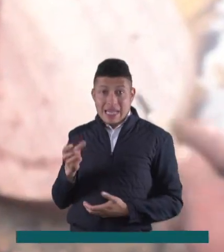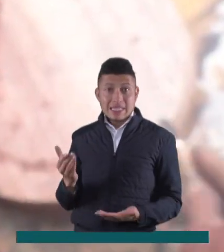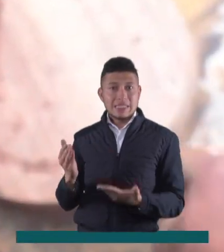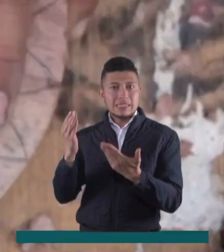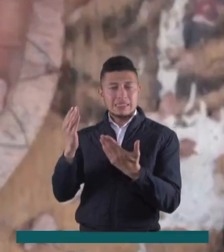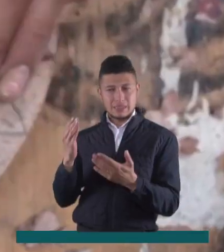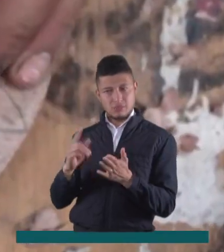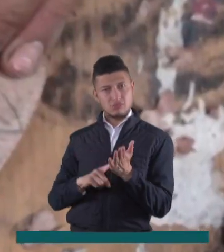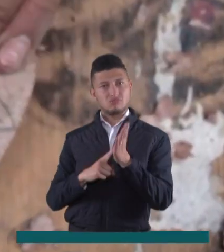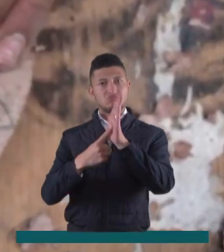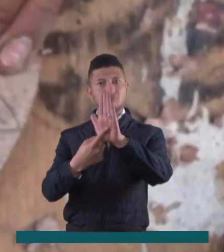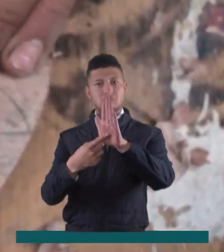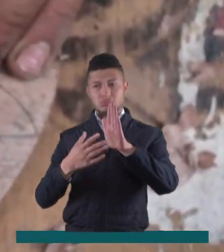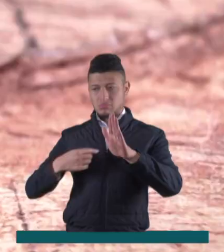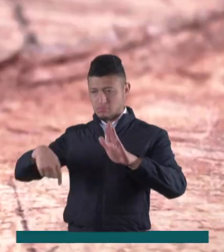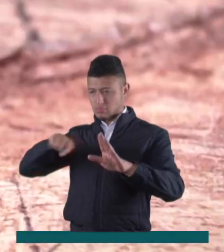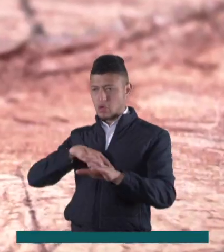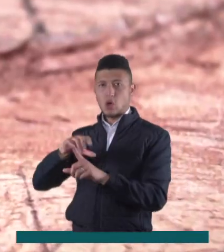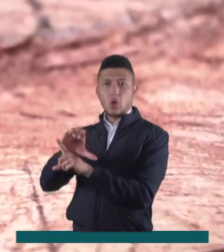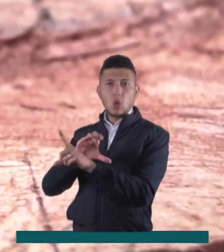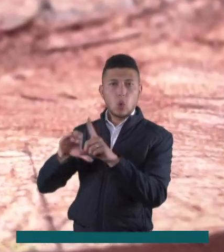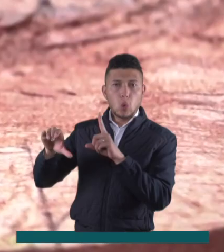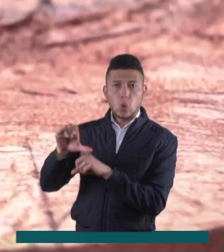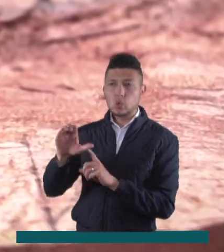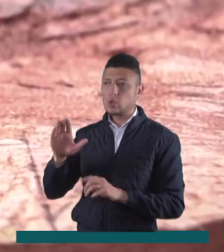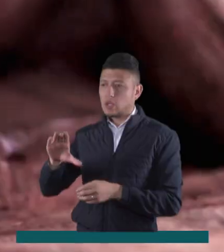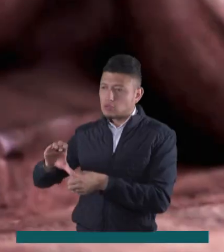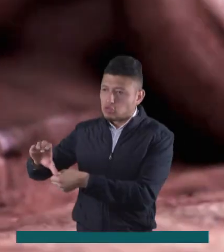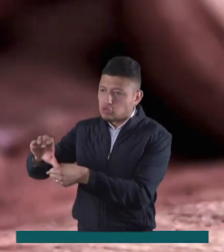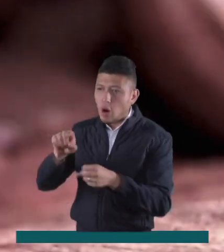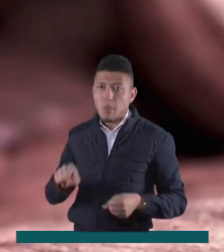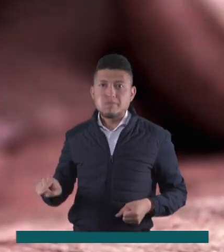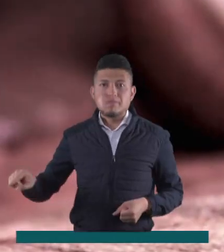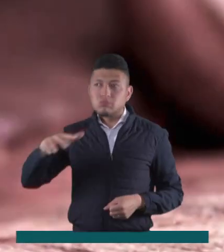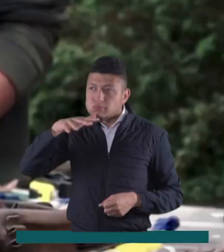una apuesta por la representación de nuestras culturas rurales.